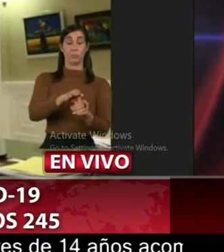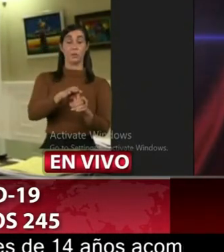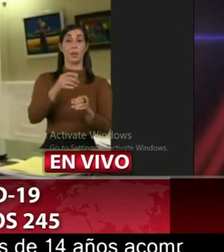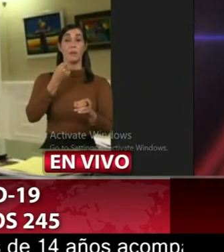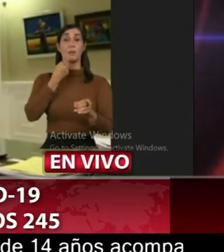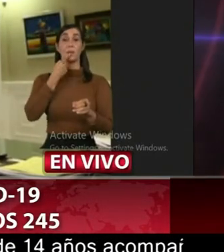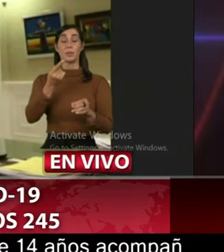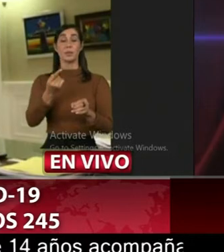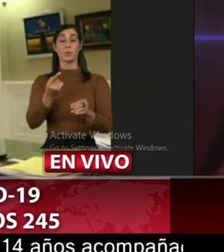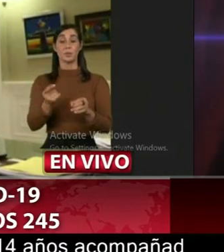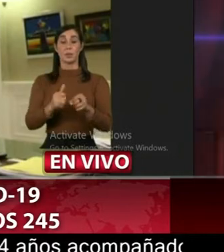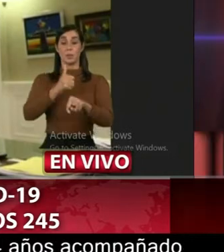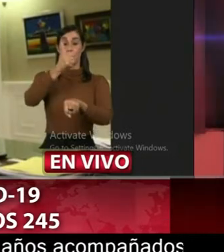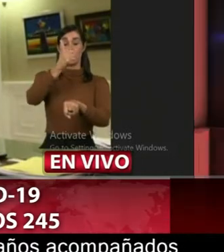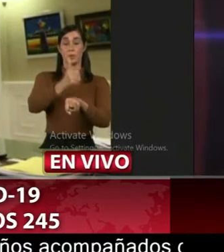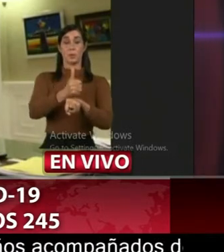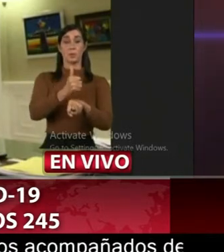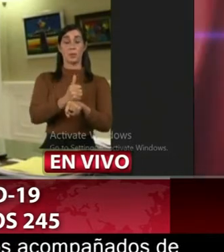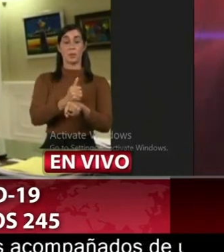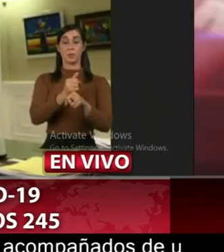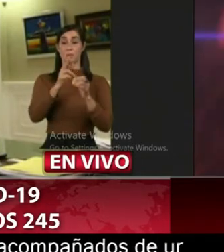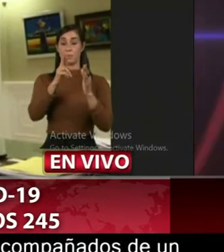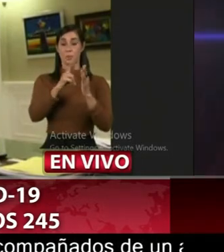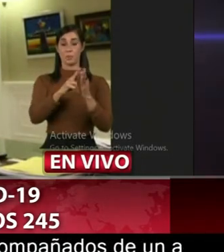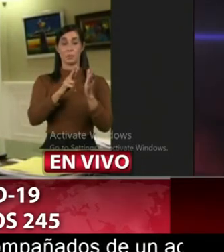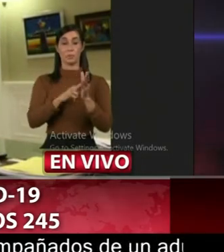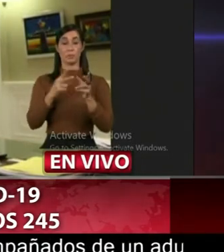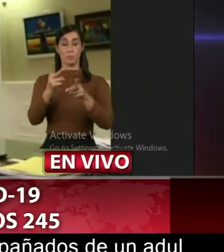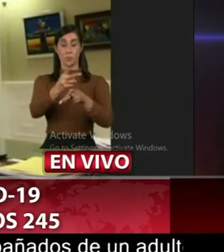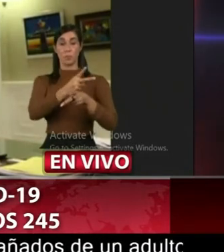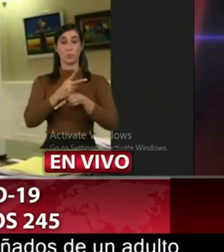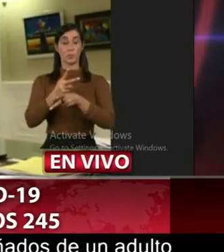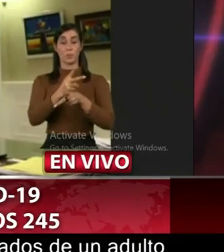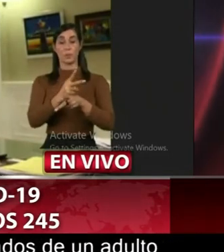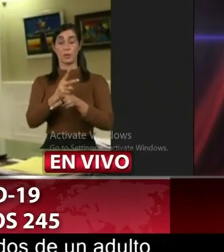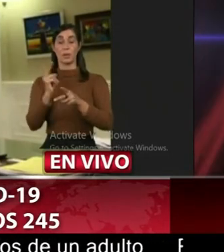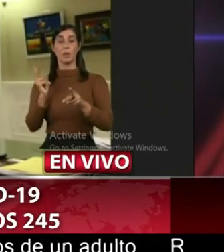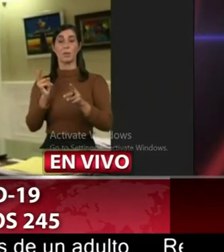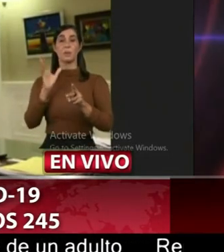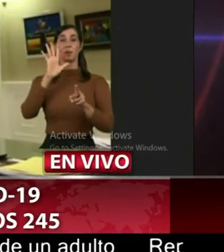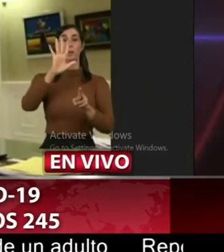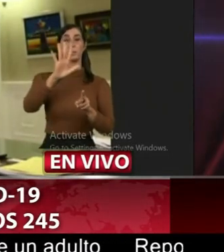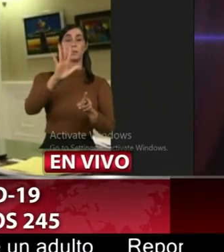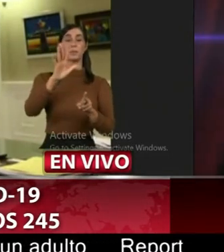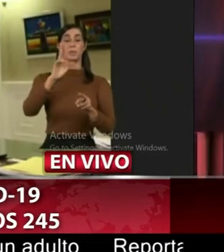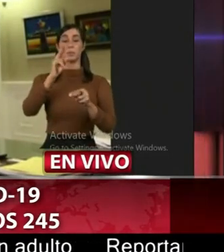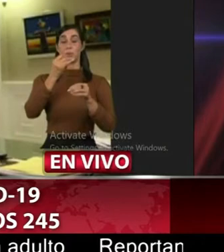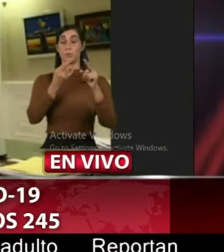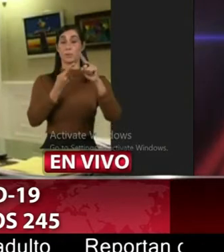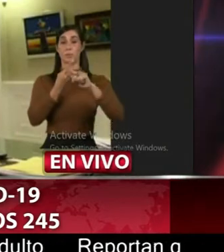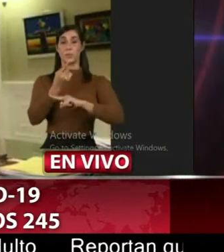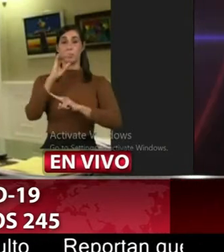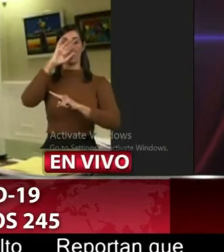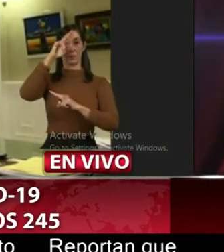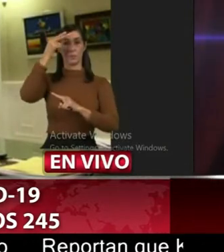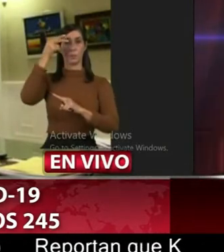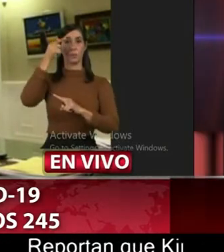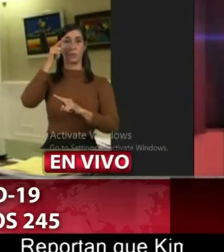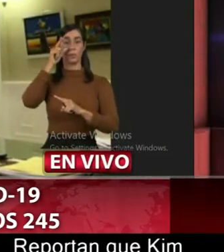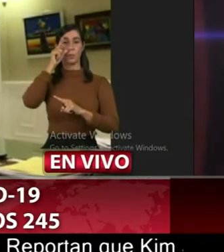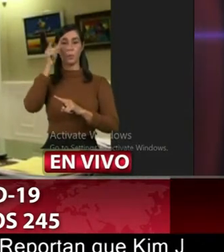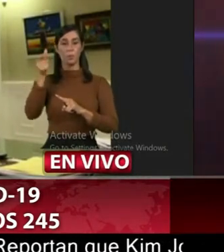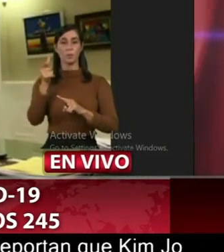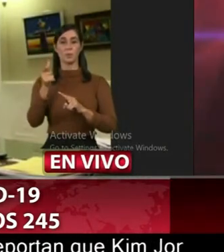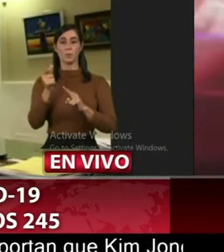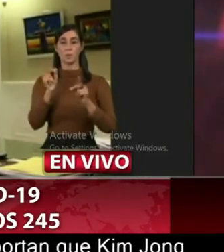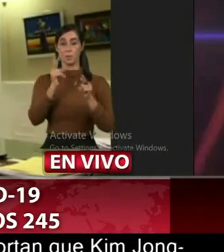establecer un protocolo de cara a la celebración de las elecciones programadas para el 5 del mes de julio quisiera saber